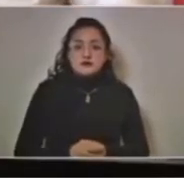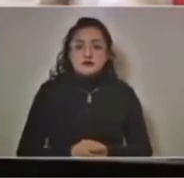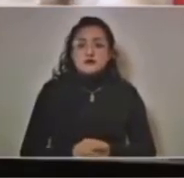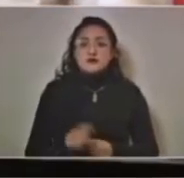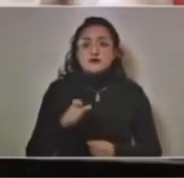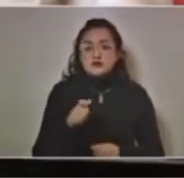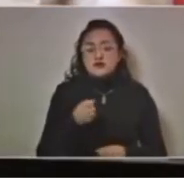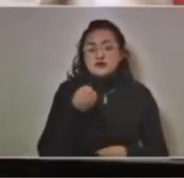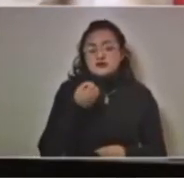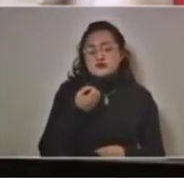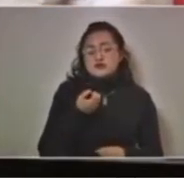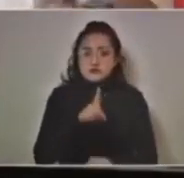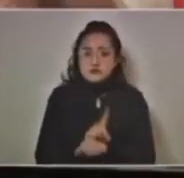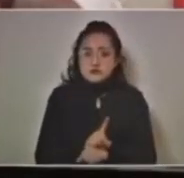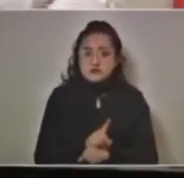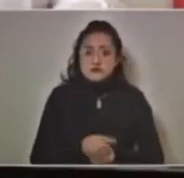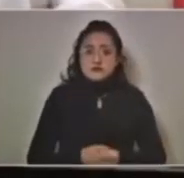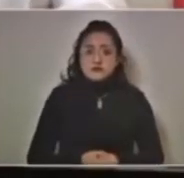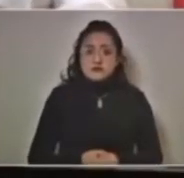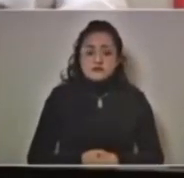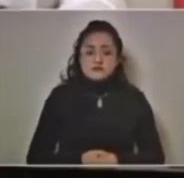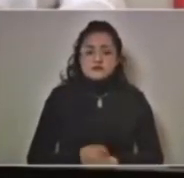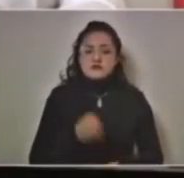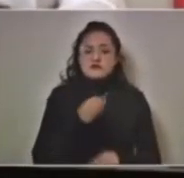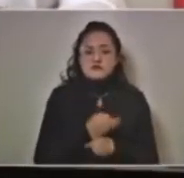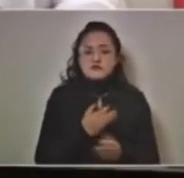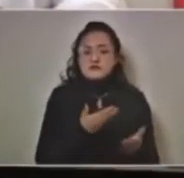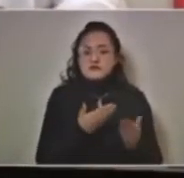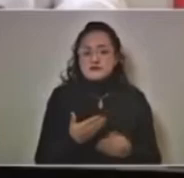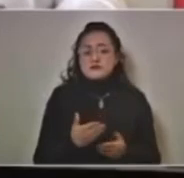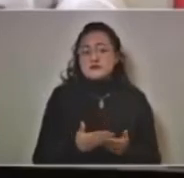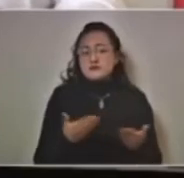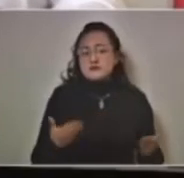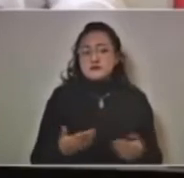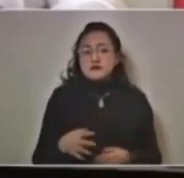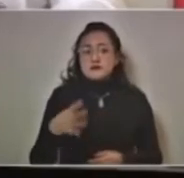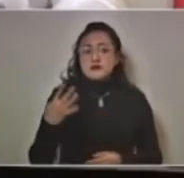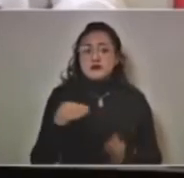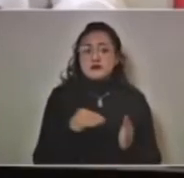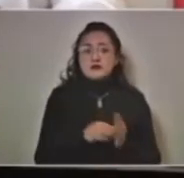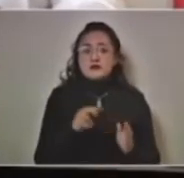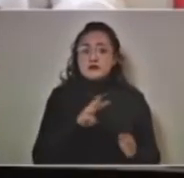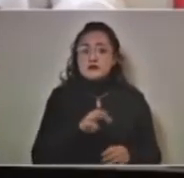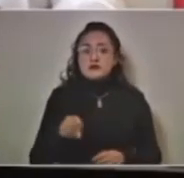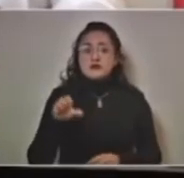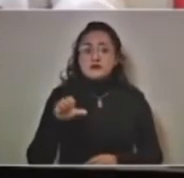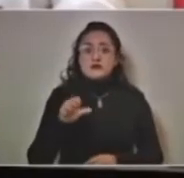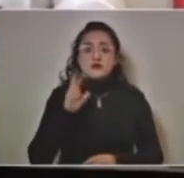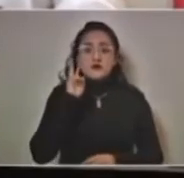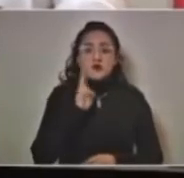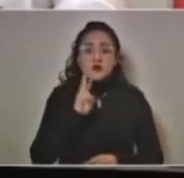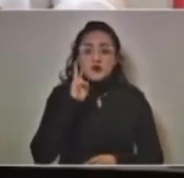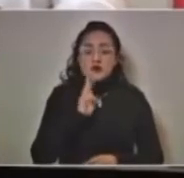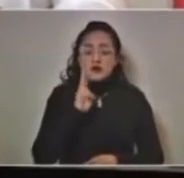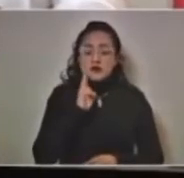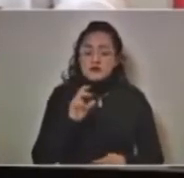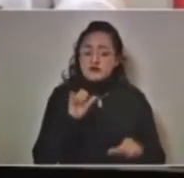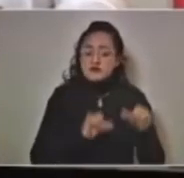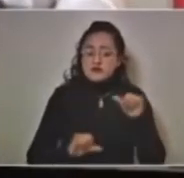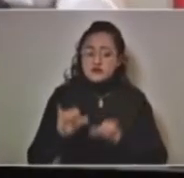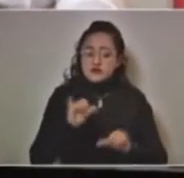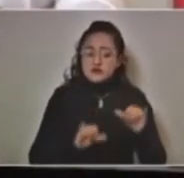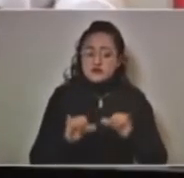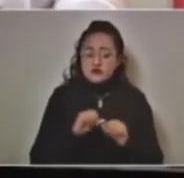señor gobernador llevamos hasta el momento catorce mil trescientas dieciséis muestras procesadas